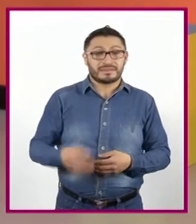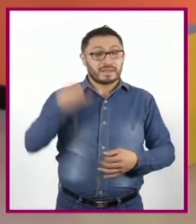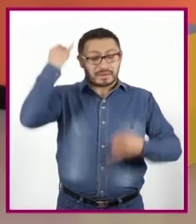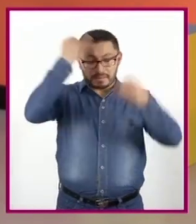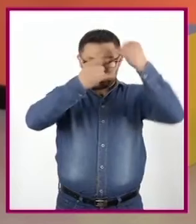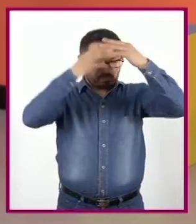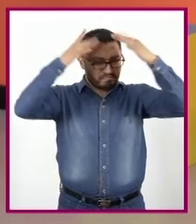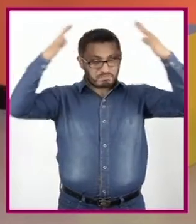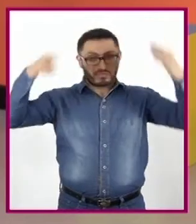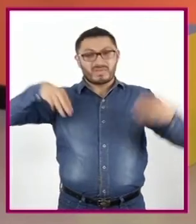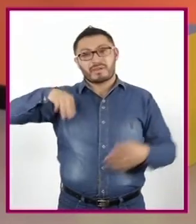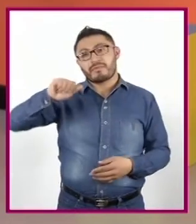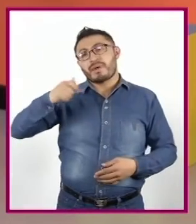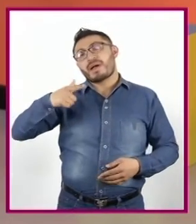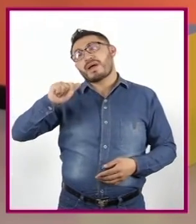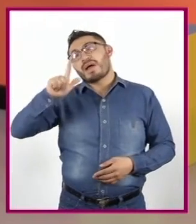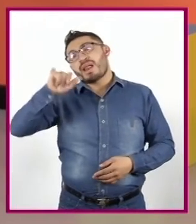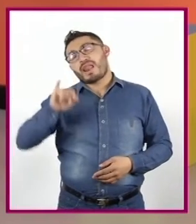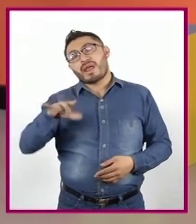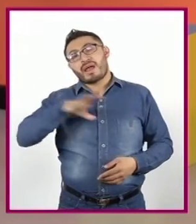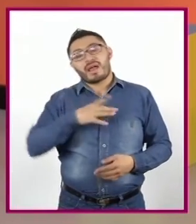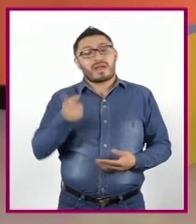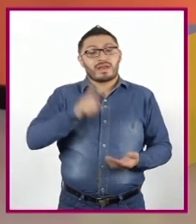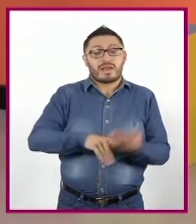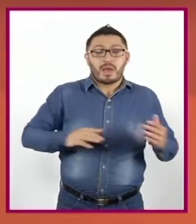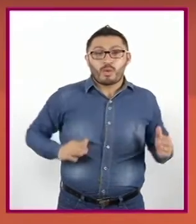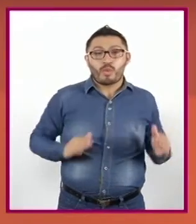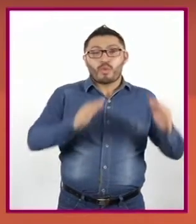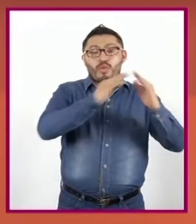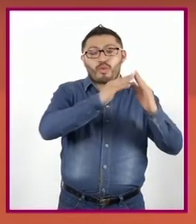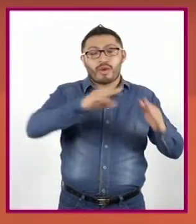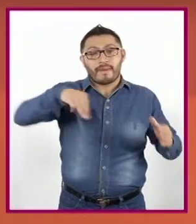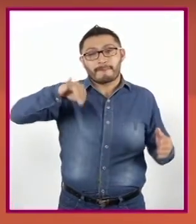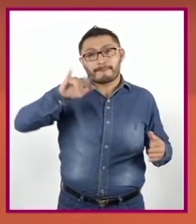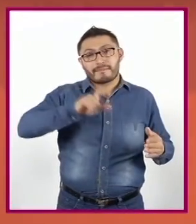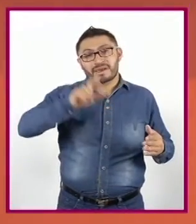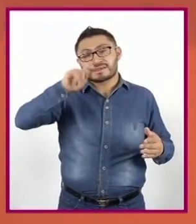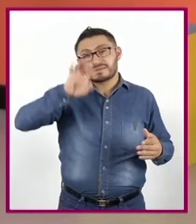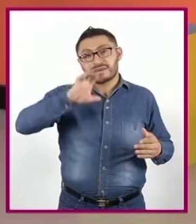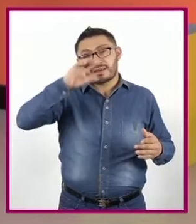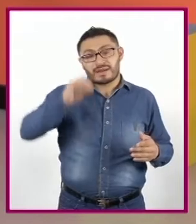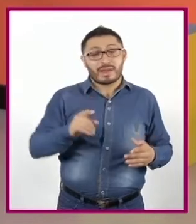Magali Está En la Sierra Alta Mixteca De Oaxaca